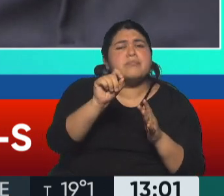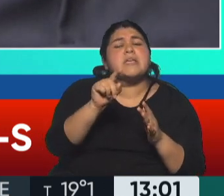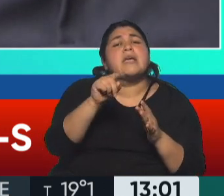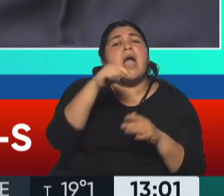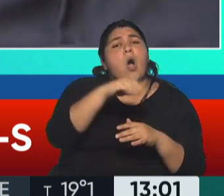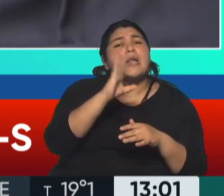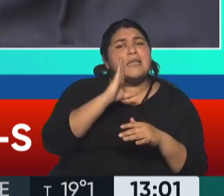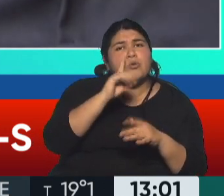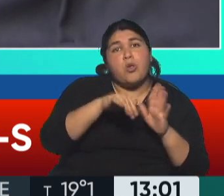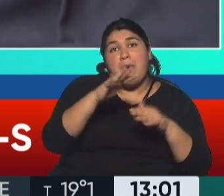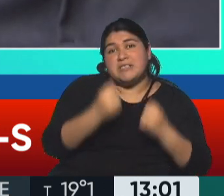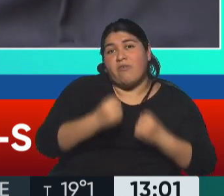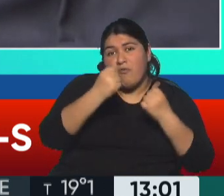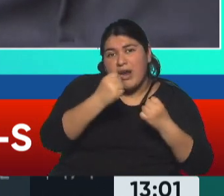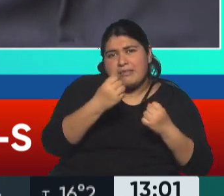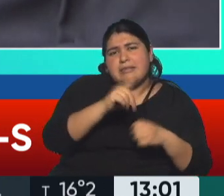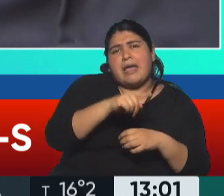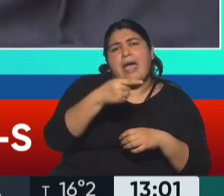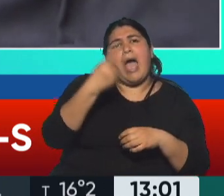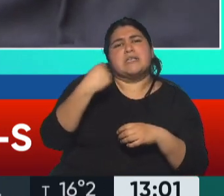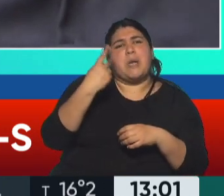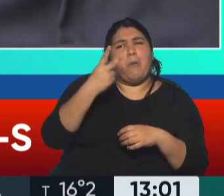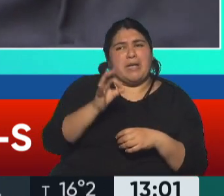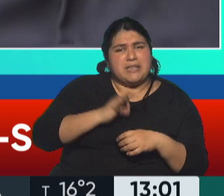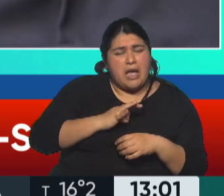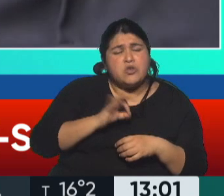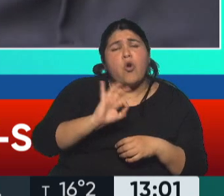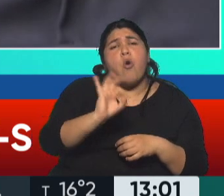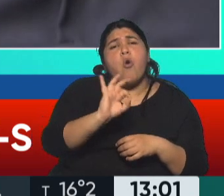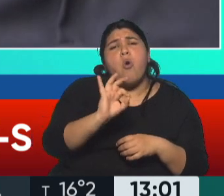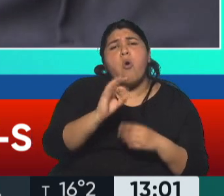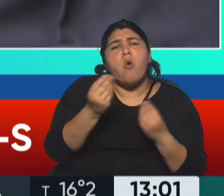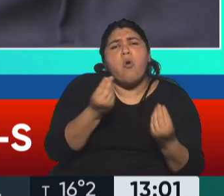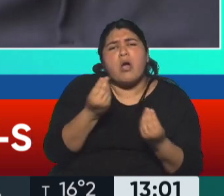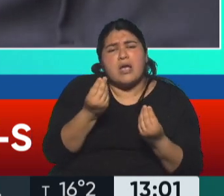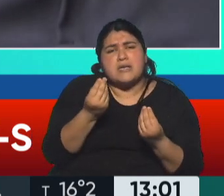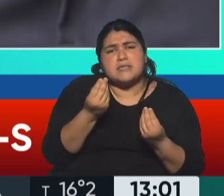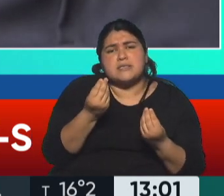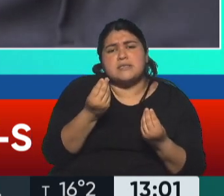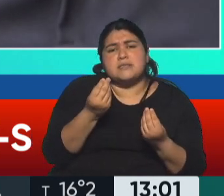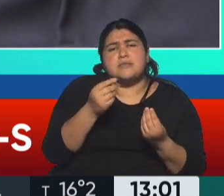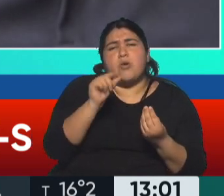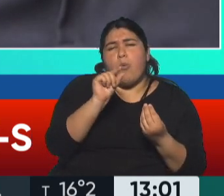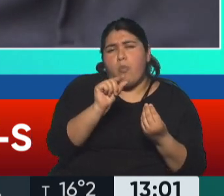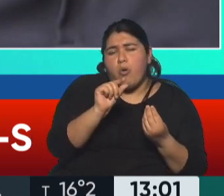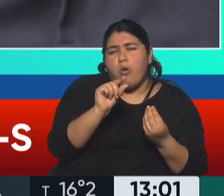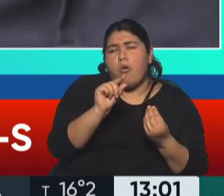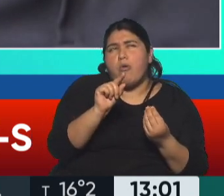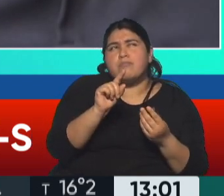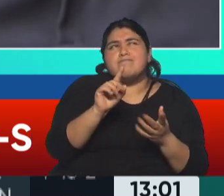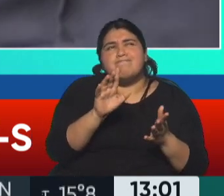internacional que hace 20 años o toda esta guerra contra el terrorismo de algún modo debilitó esa